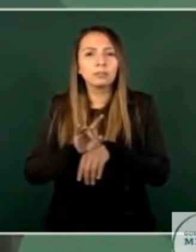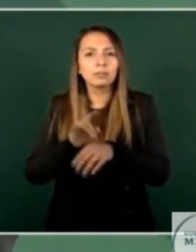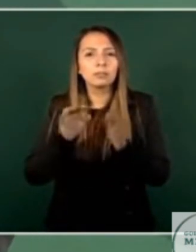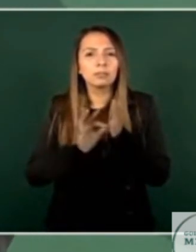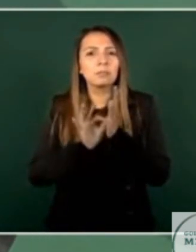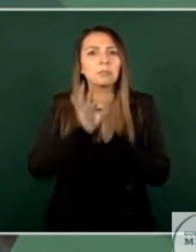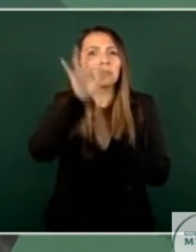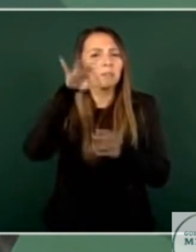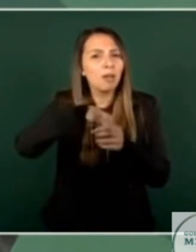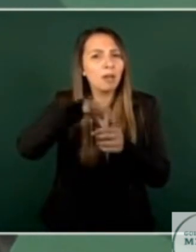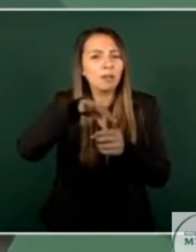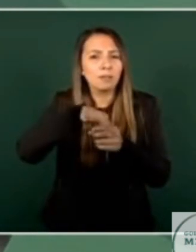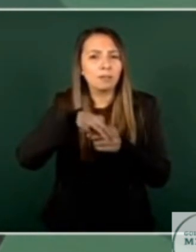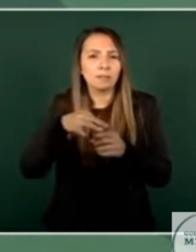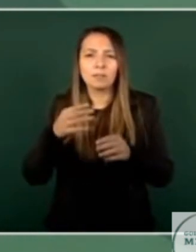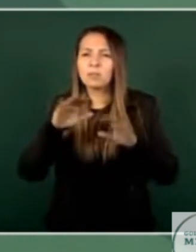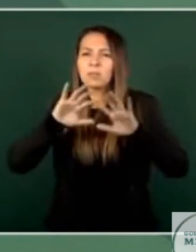en el mundo